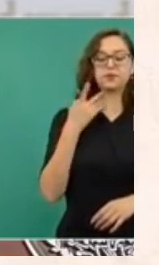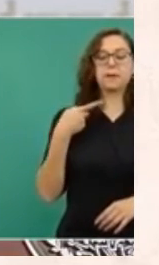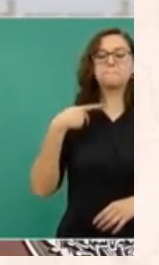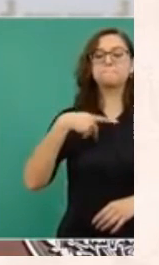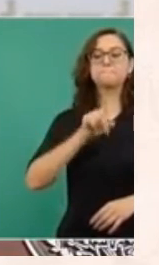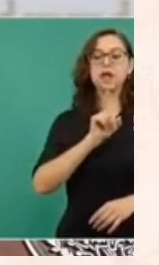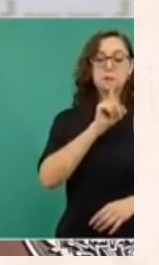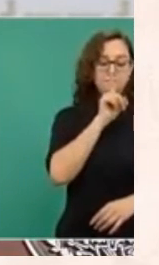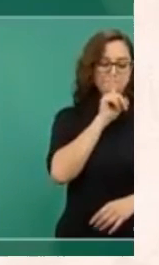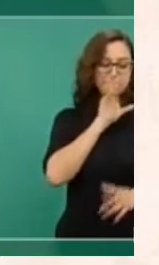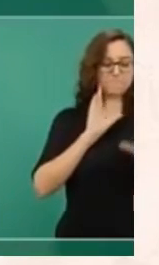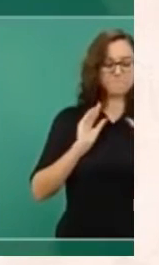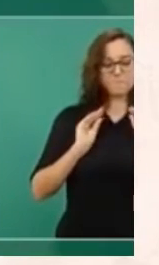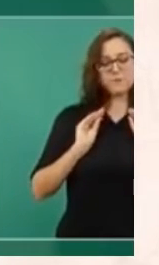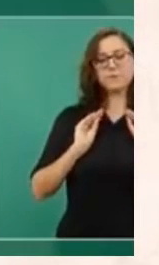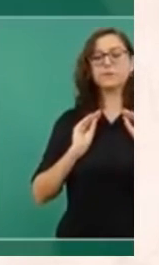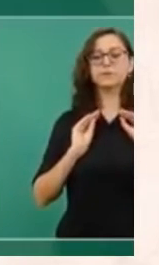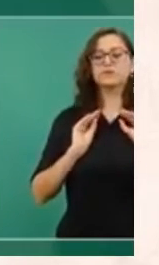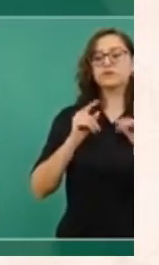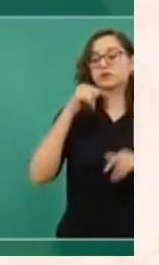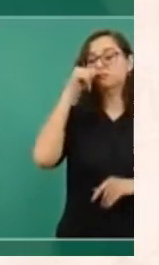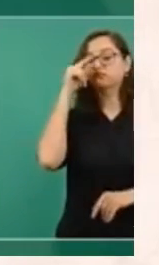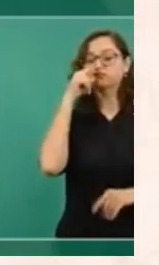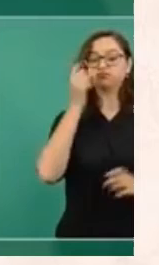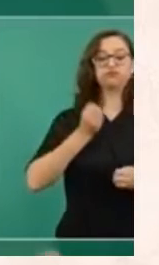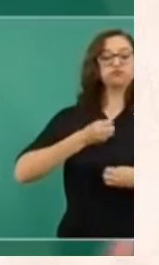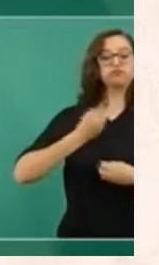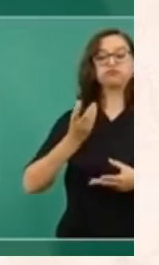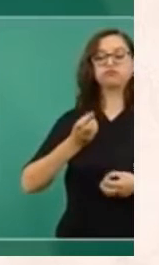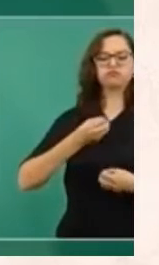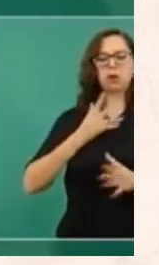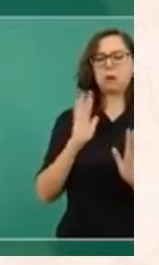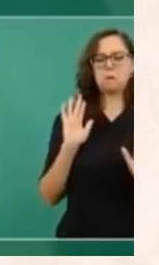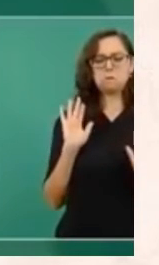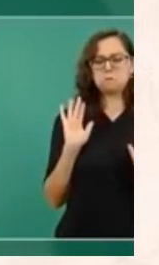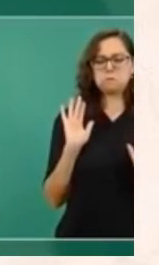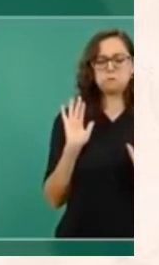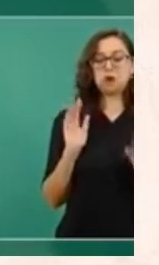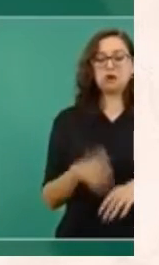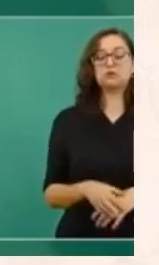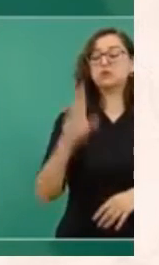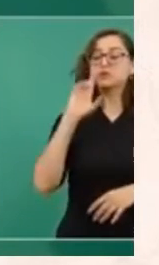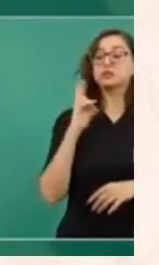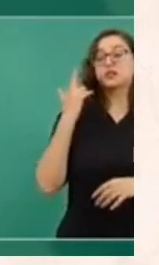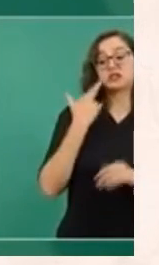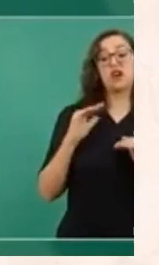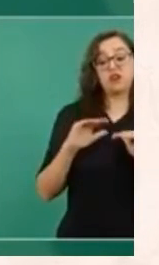no presuman, no hablen de que hay razas inferiores